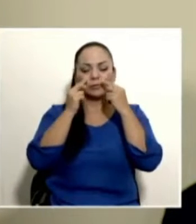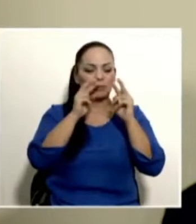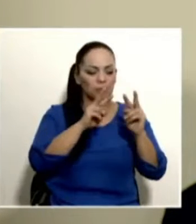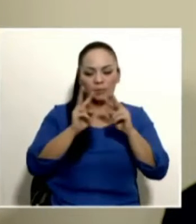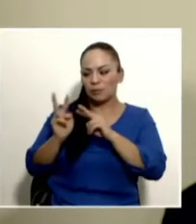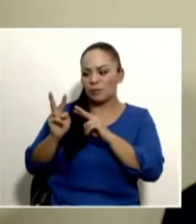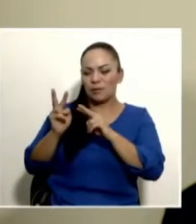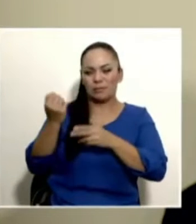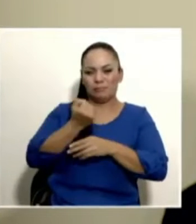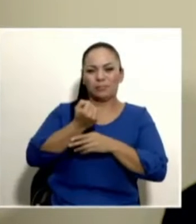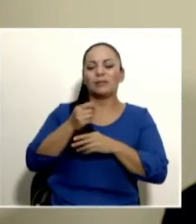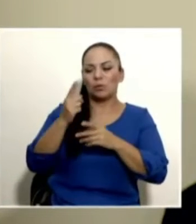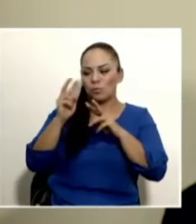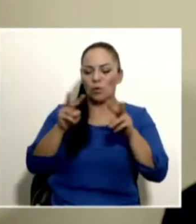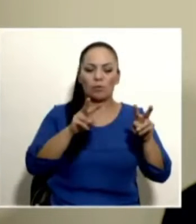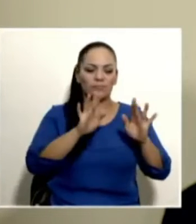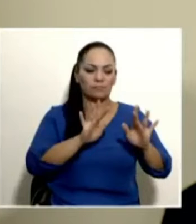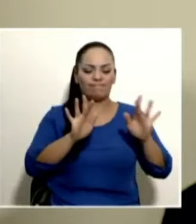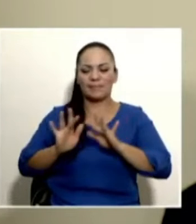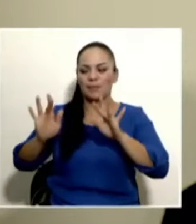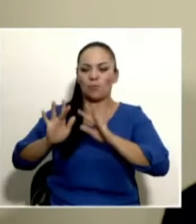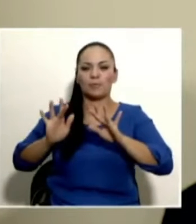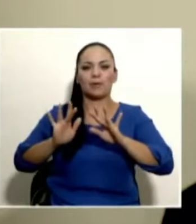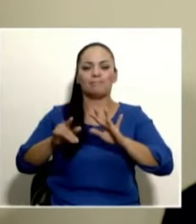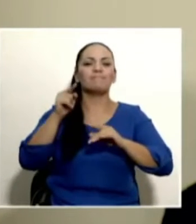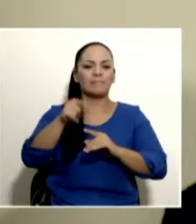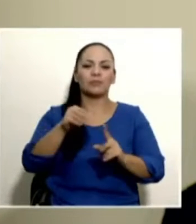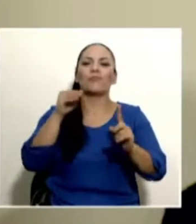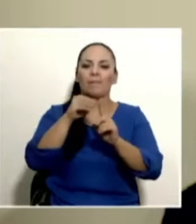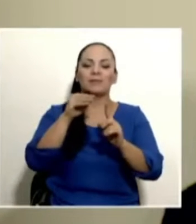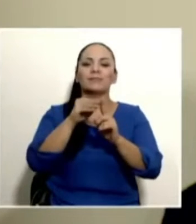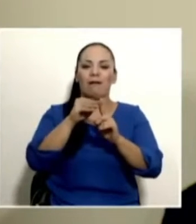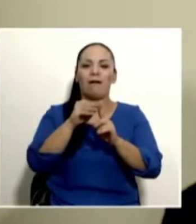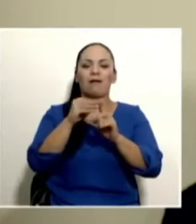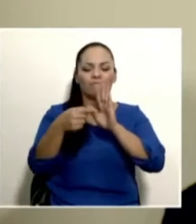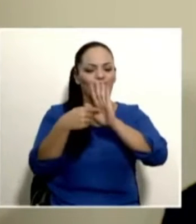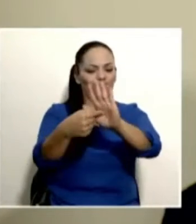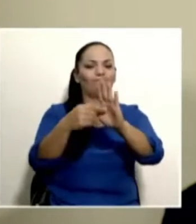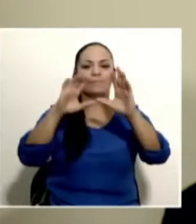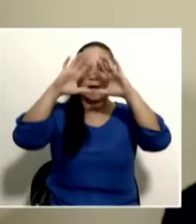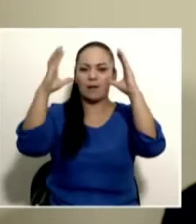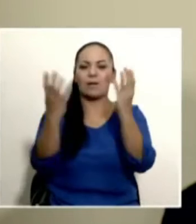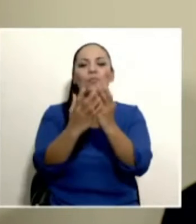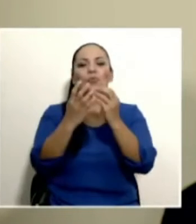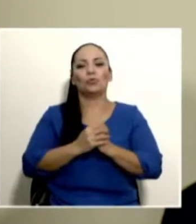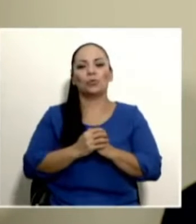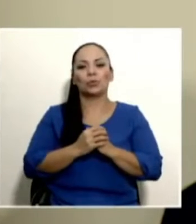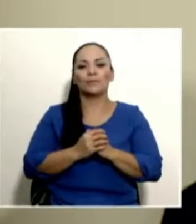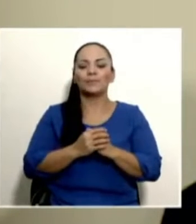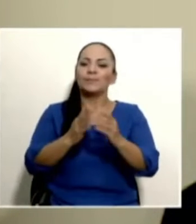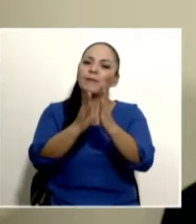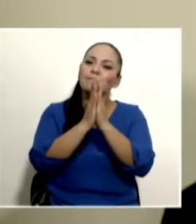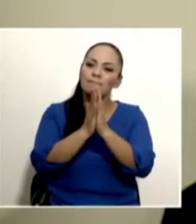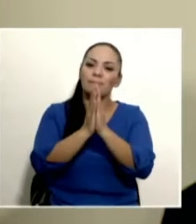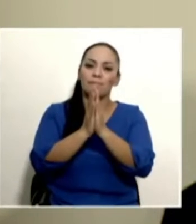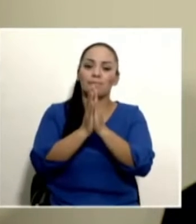Y esto queremos que sea un mensaje para el mundo. Nos gustaría pedirle